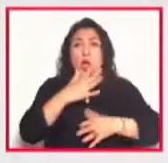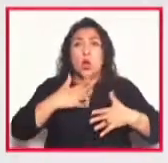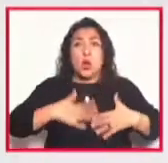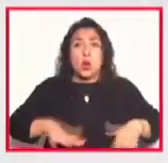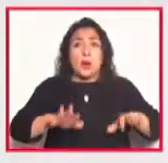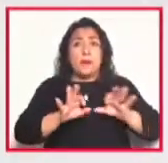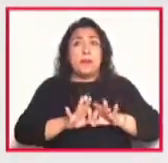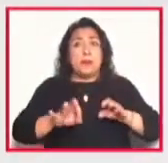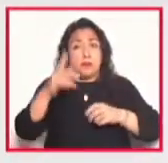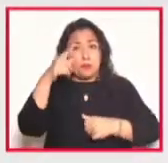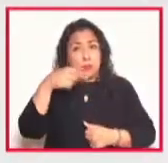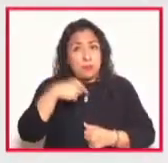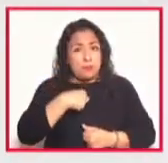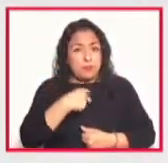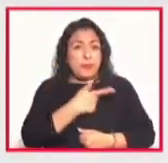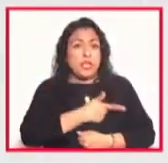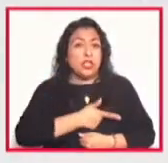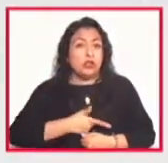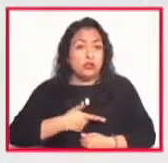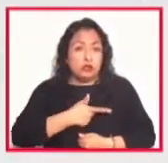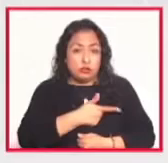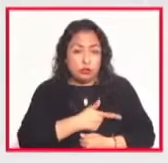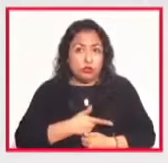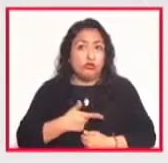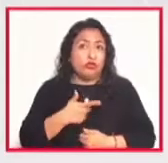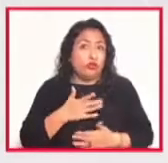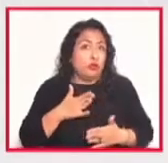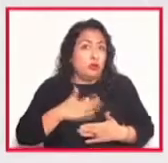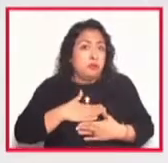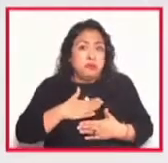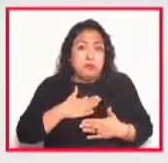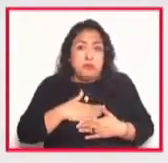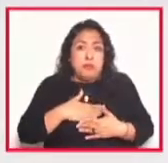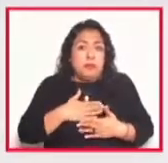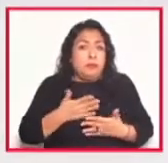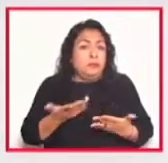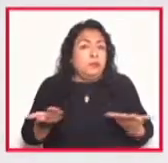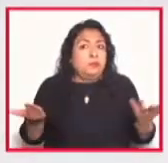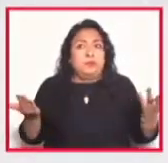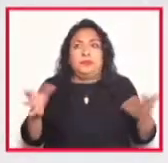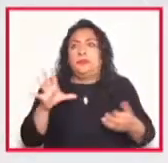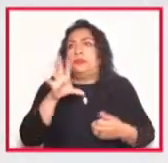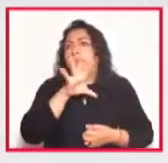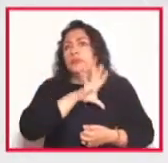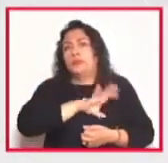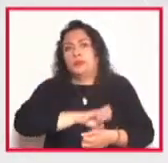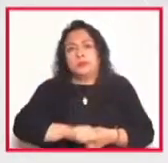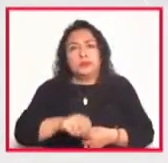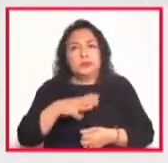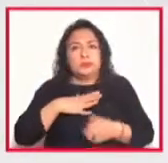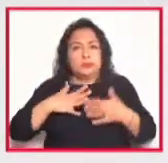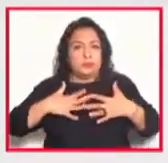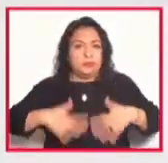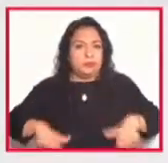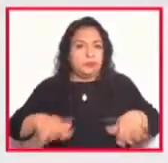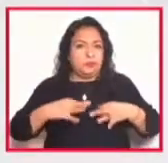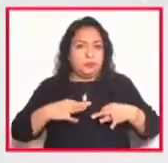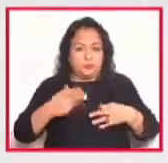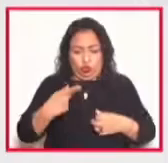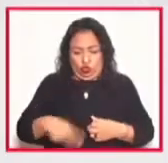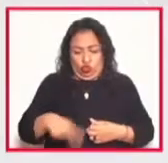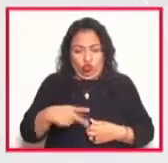para mí en mi gusto es algo de mi pues mi fascinación de tener una ropa local